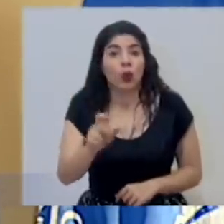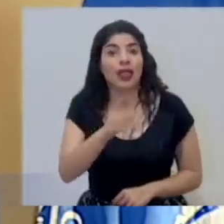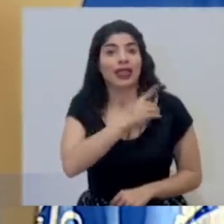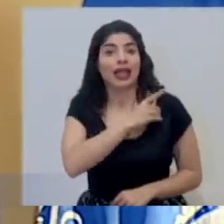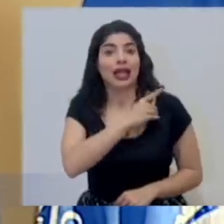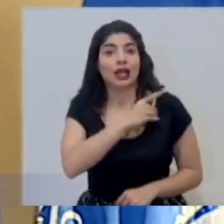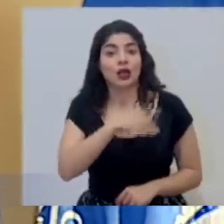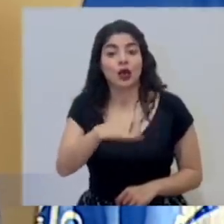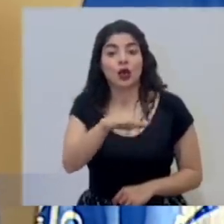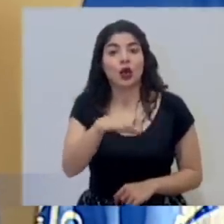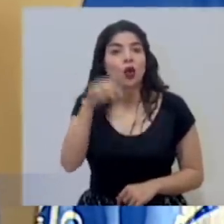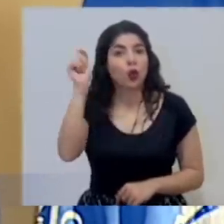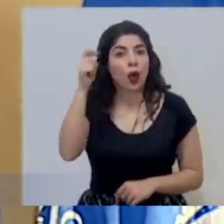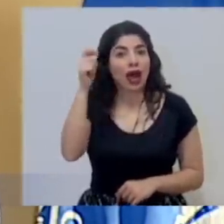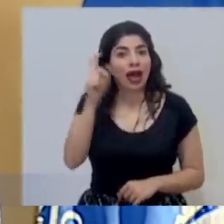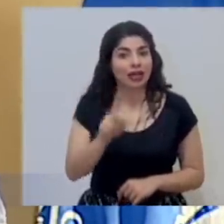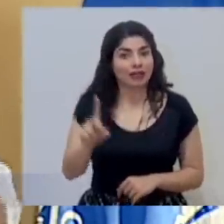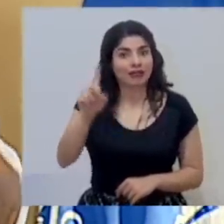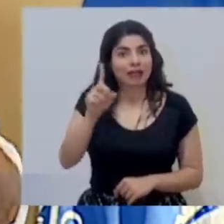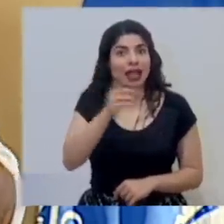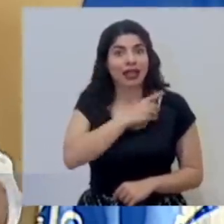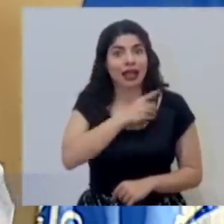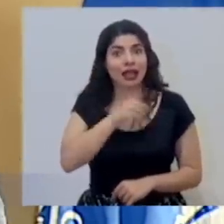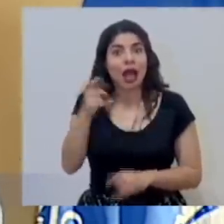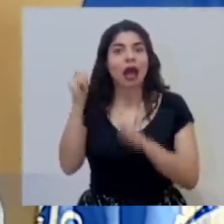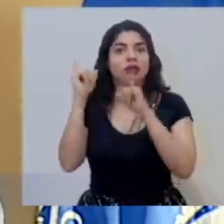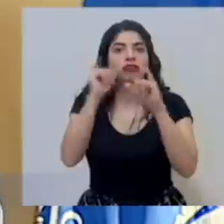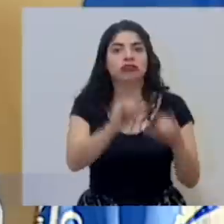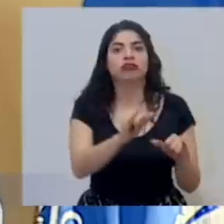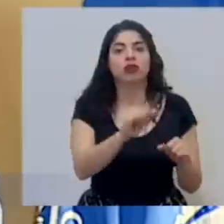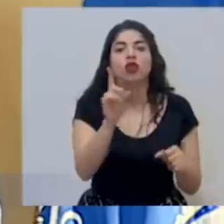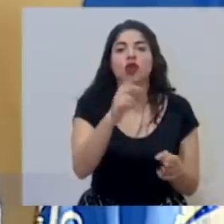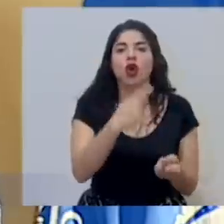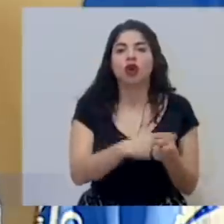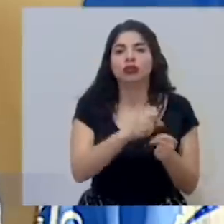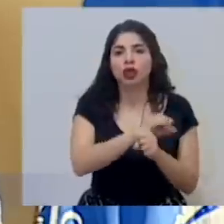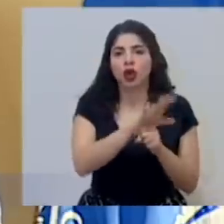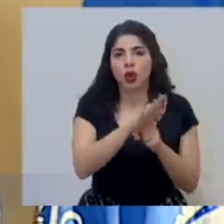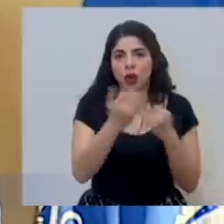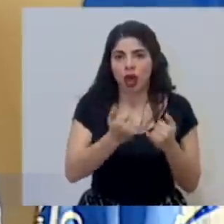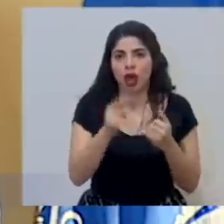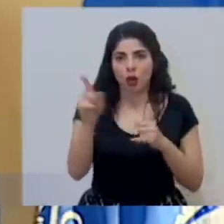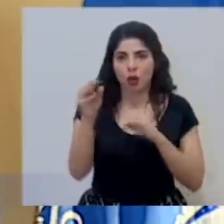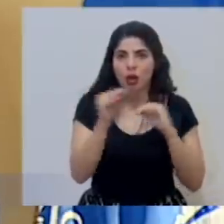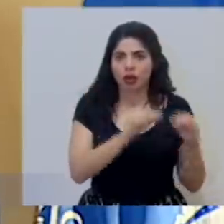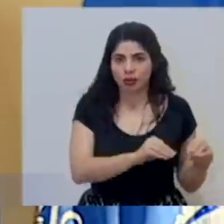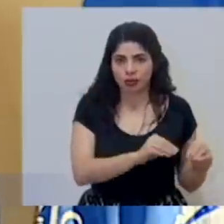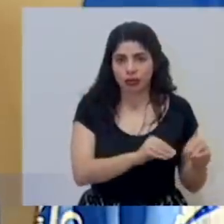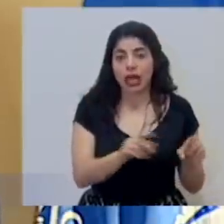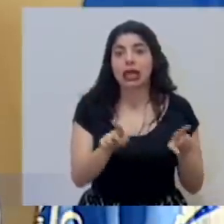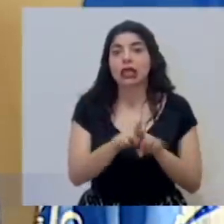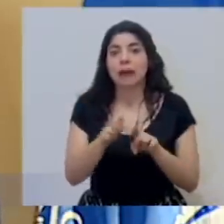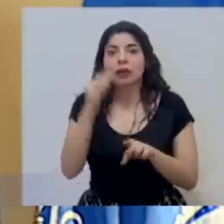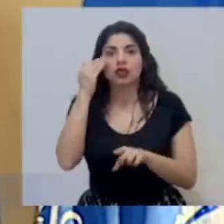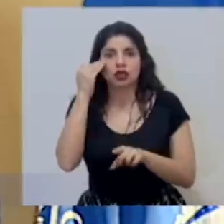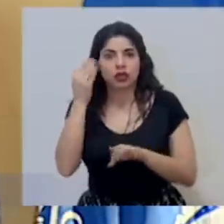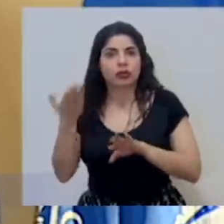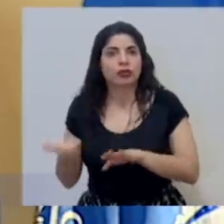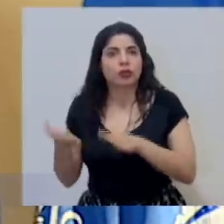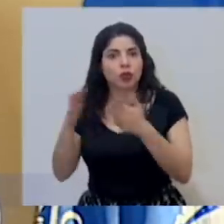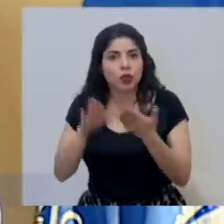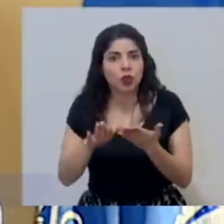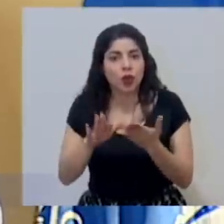de área de Guanacaste que está internado en el SIACO. También sé que ha fallecido